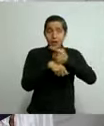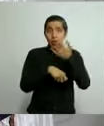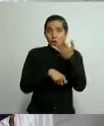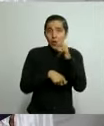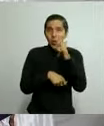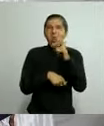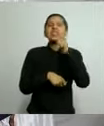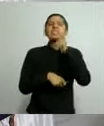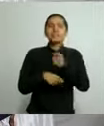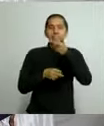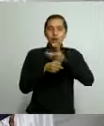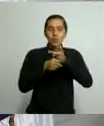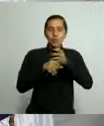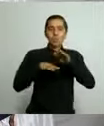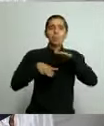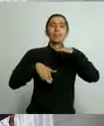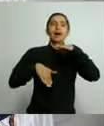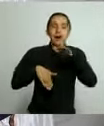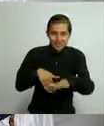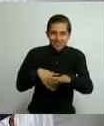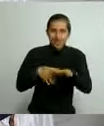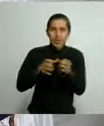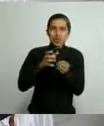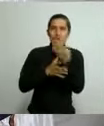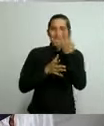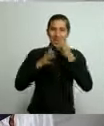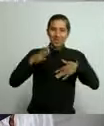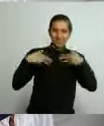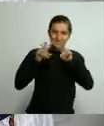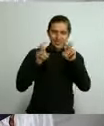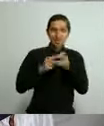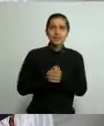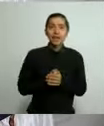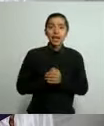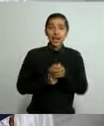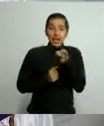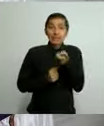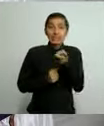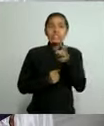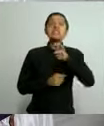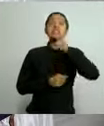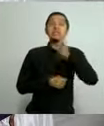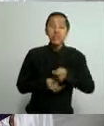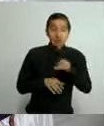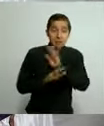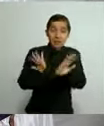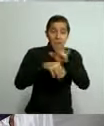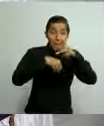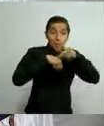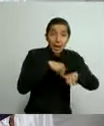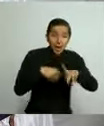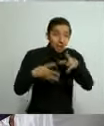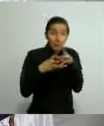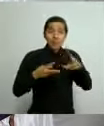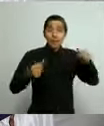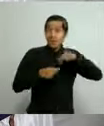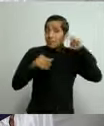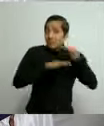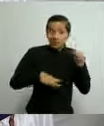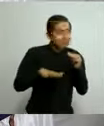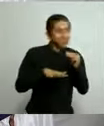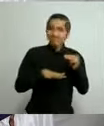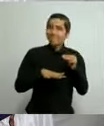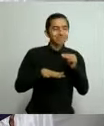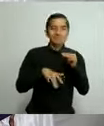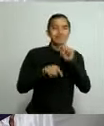de la nueva convivencia. Esto no quiere decir que el peligro se haya ido de Michoacán, ni que los contagios